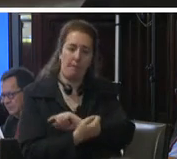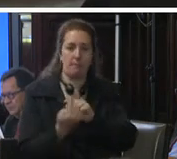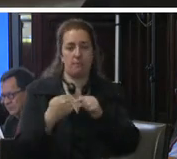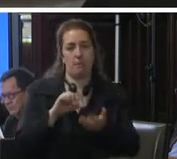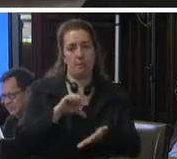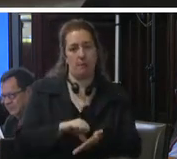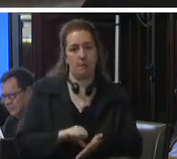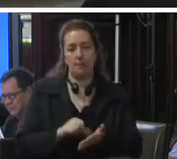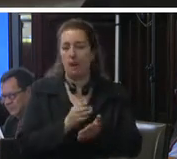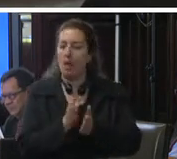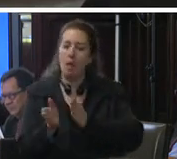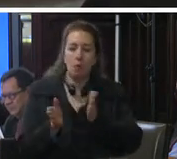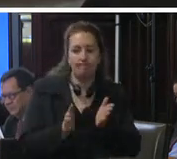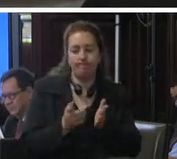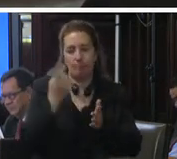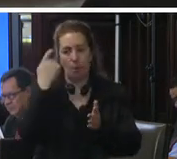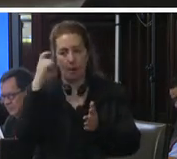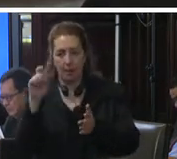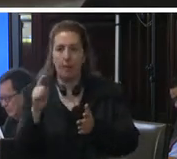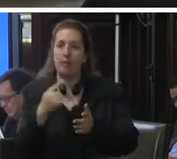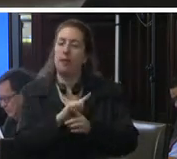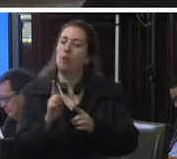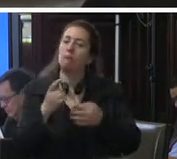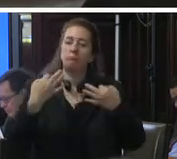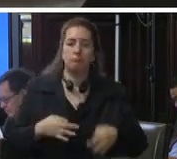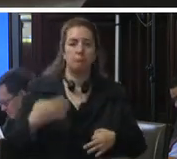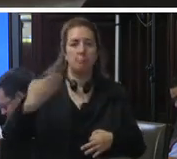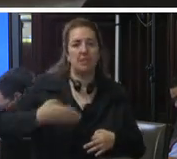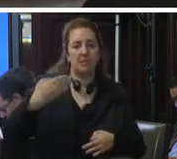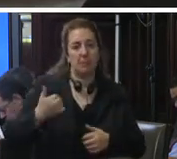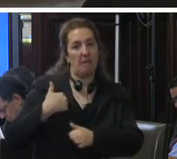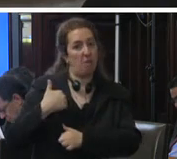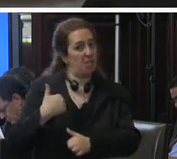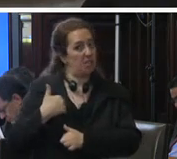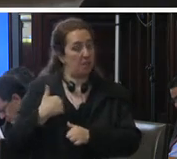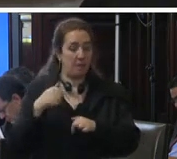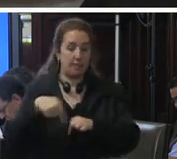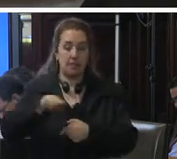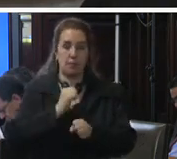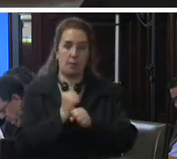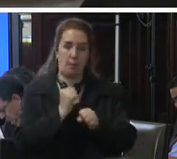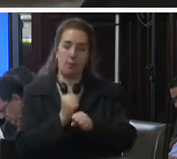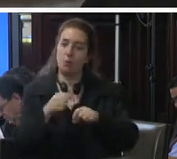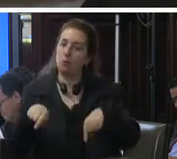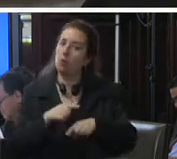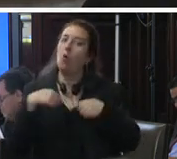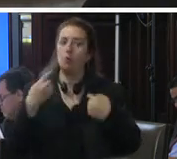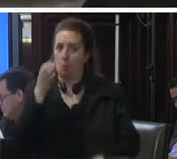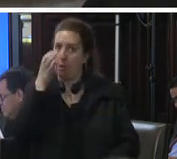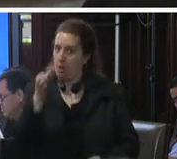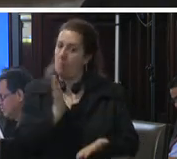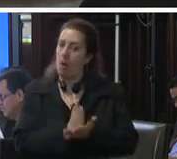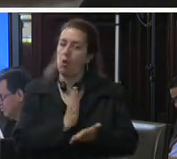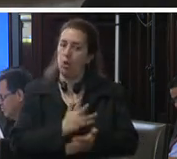inclinadas a una tendencia que permitiría la indebida participación de las fuerzas armadas en dichas tareas esto es otro peligro para los derechos